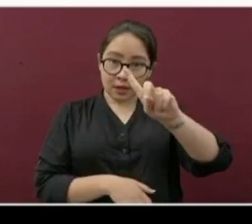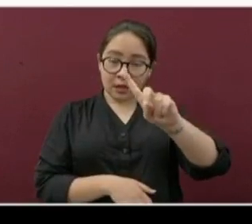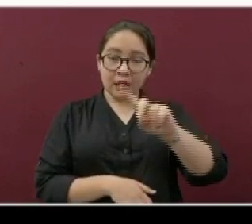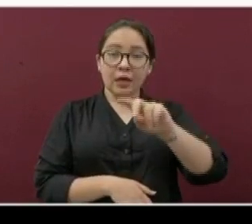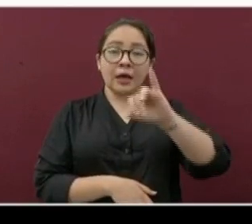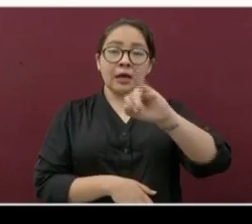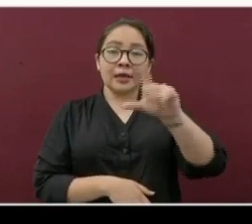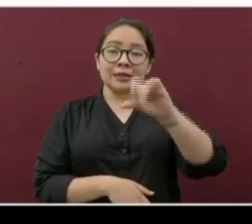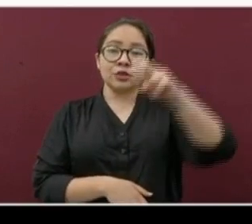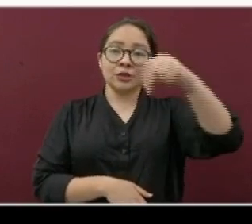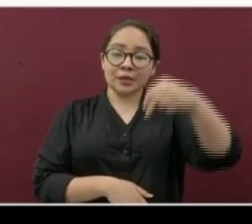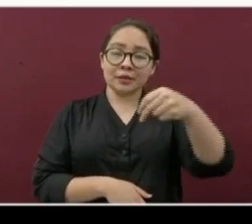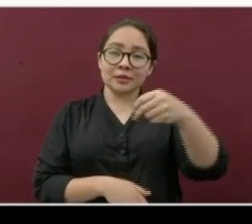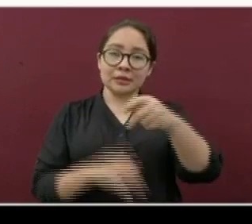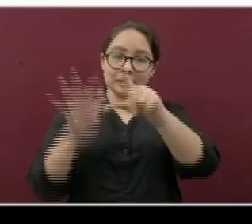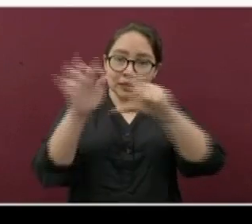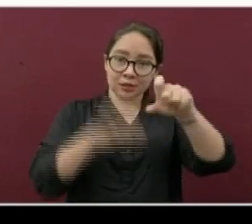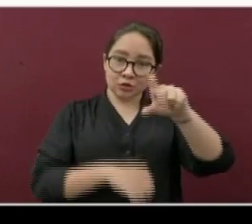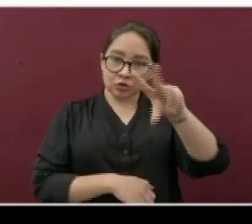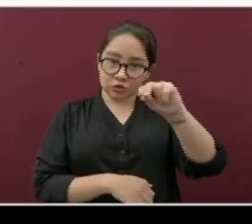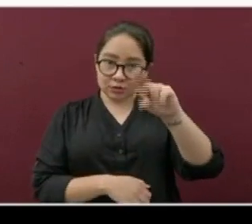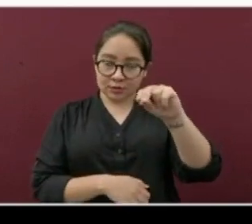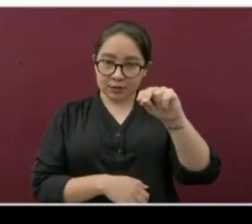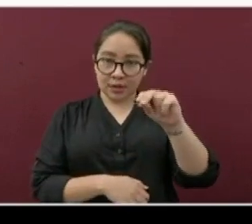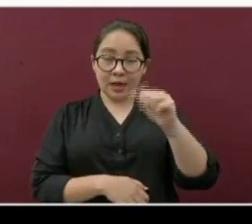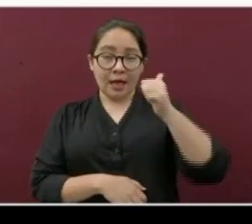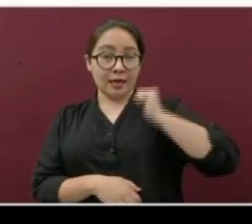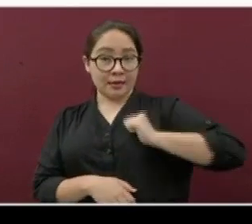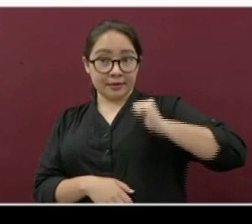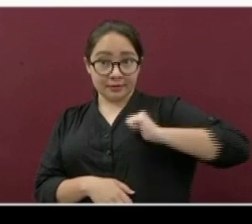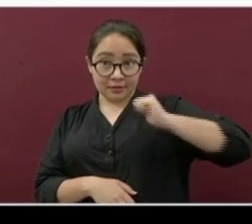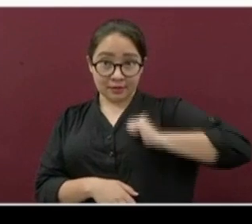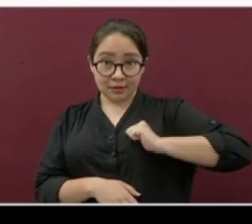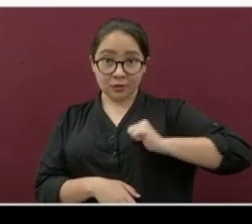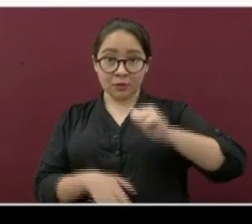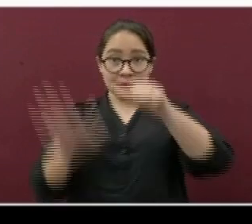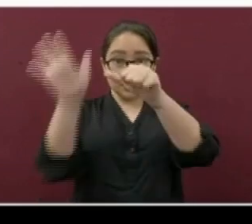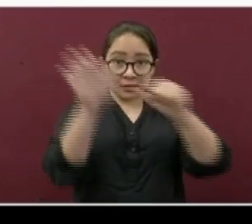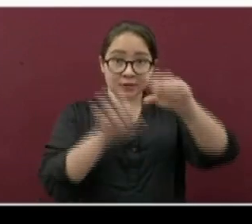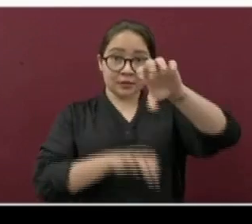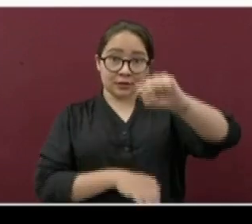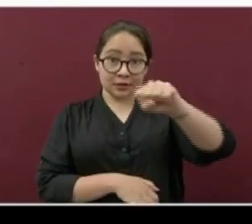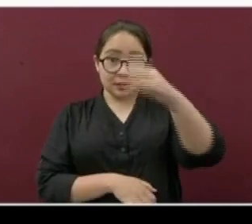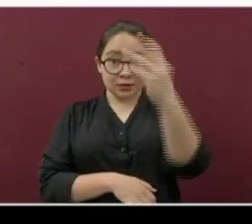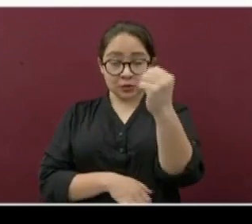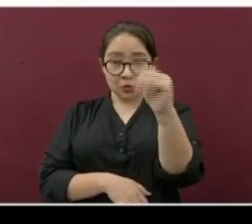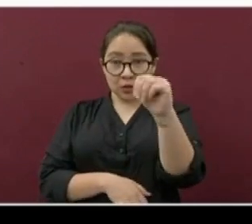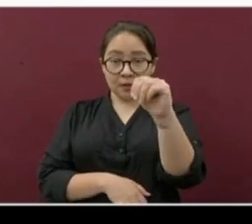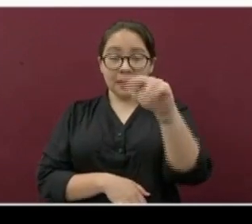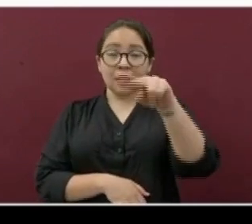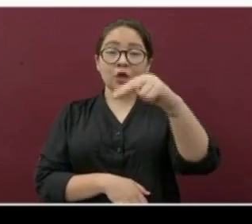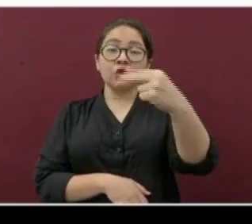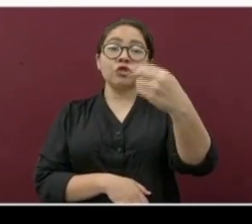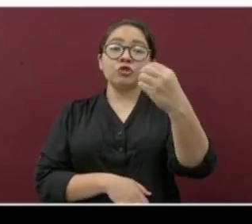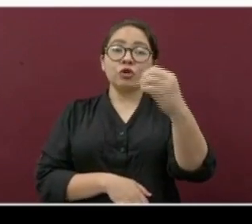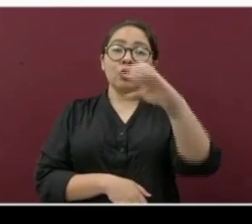Y está Soquitlán con 780. La Antigua, 669. Nogales,